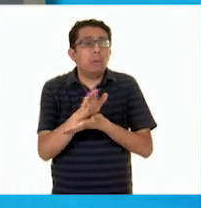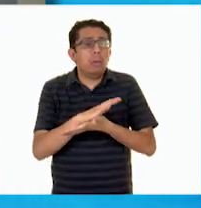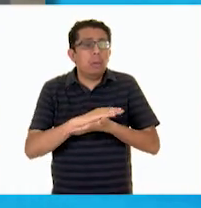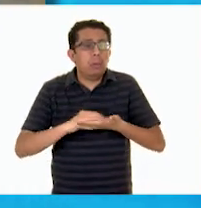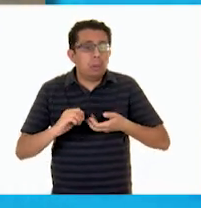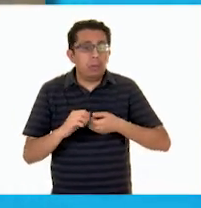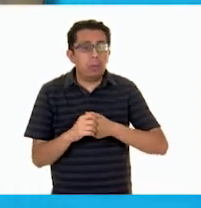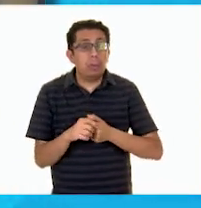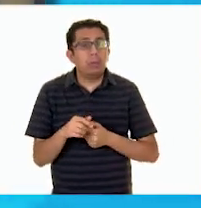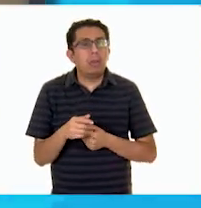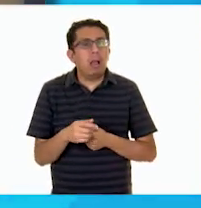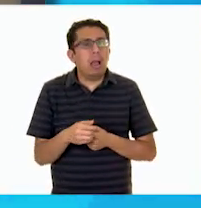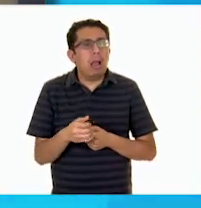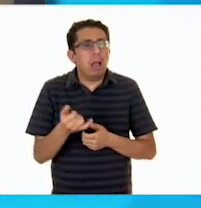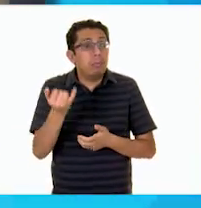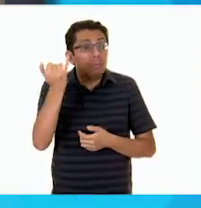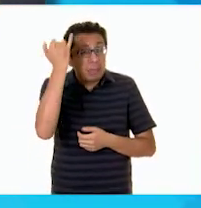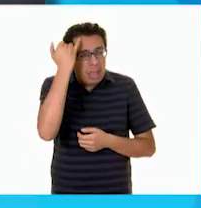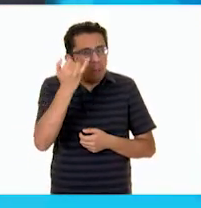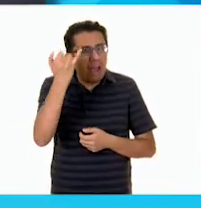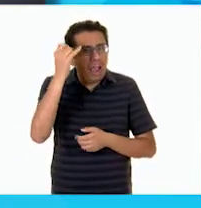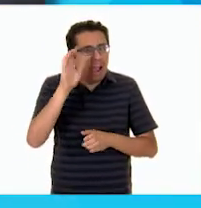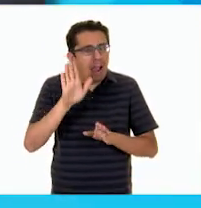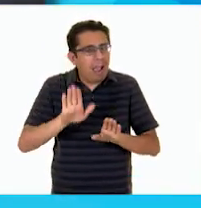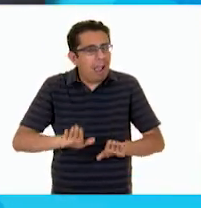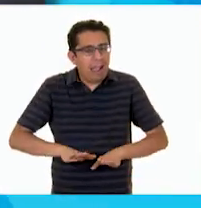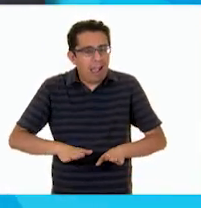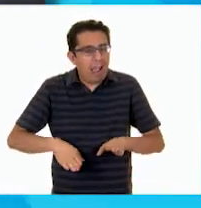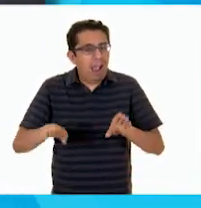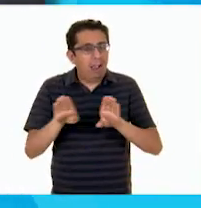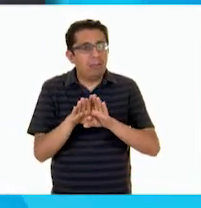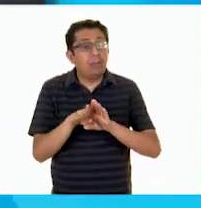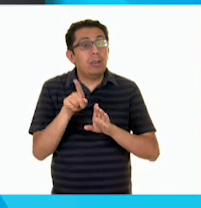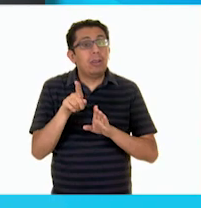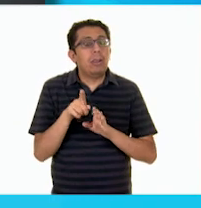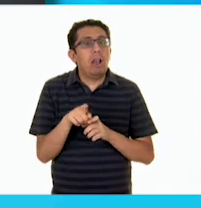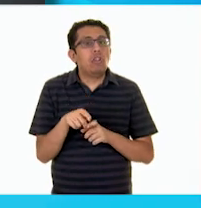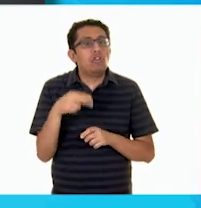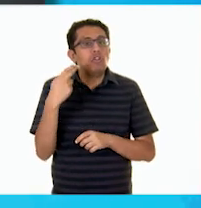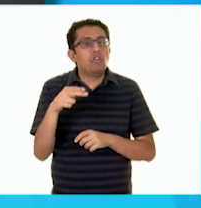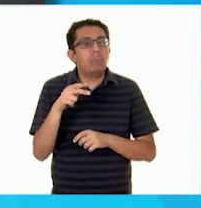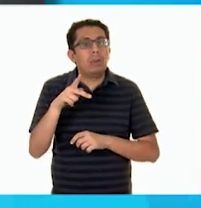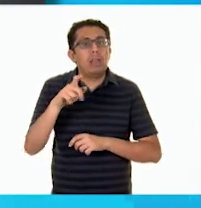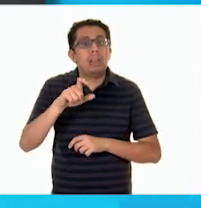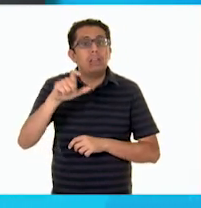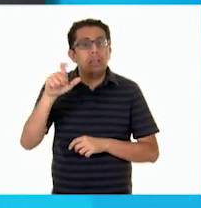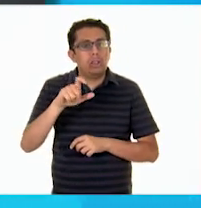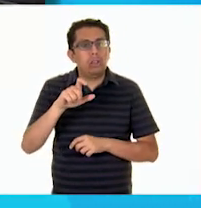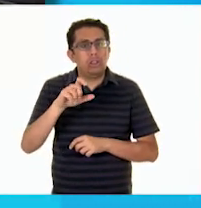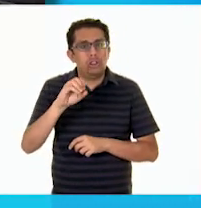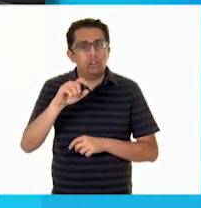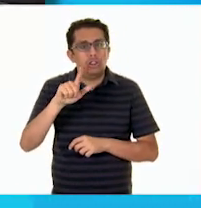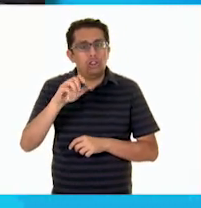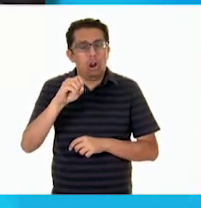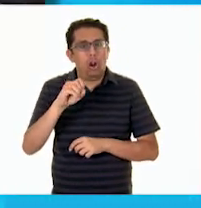imaginas cómo eran esos perros? Esta exposición se llama Xolos, compañeros de viaje.